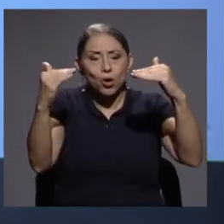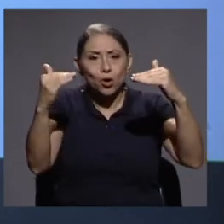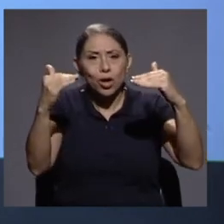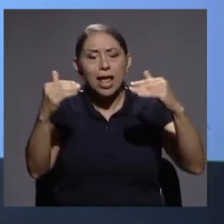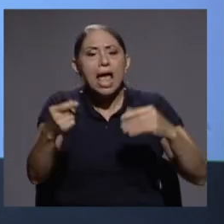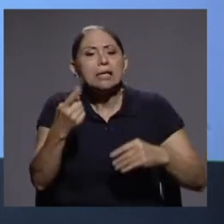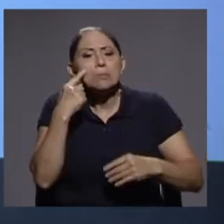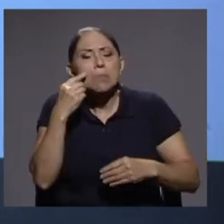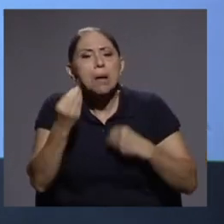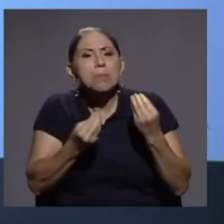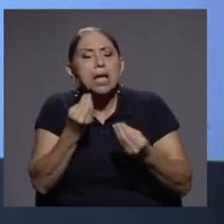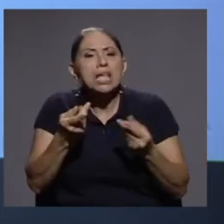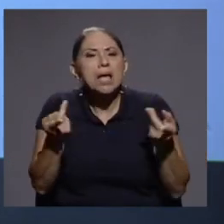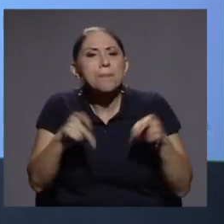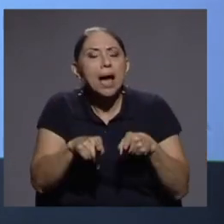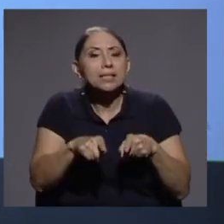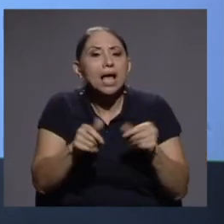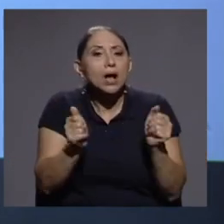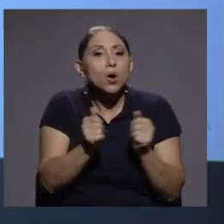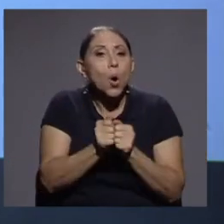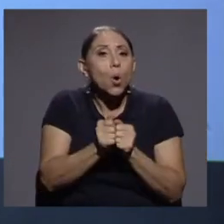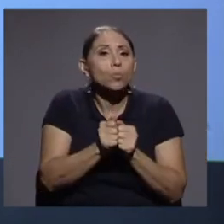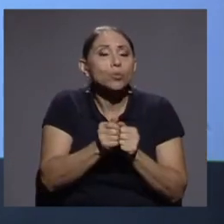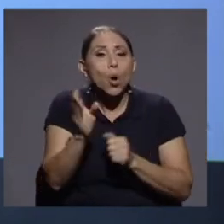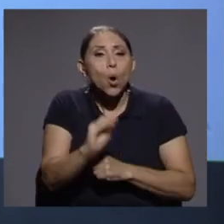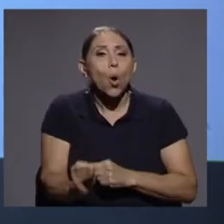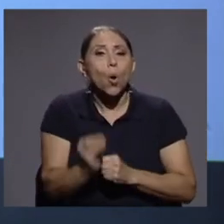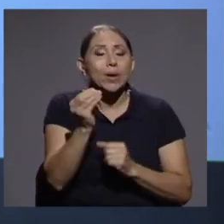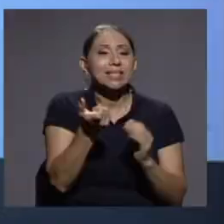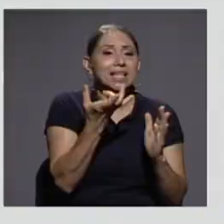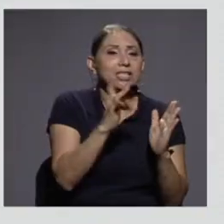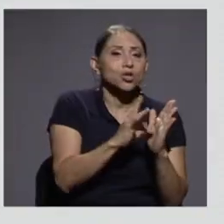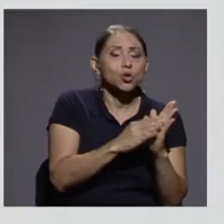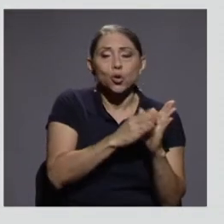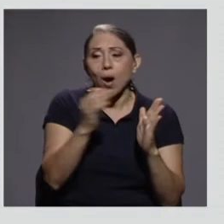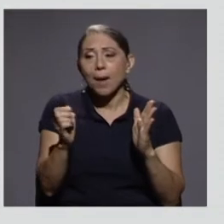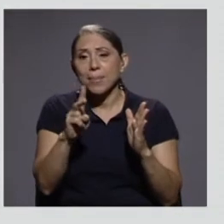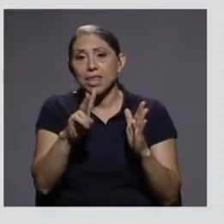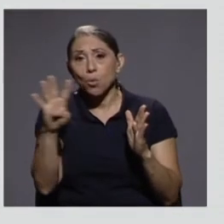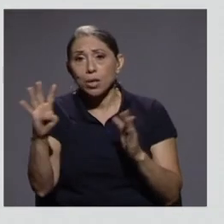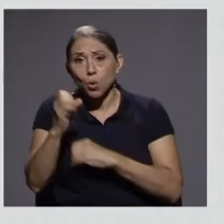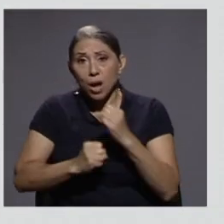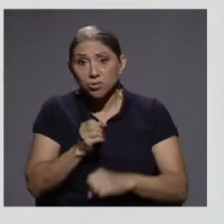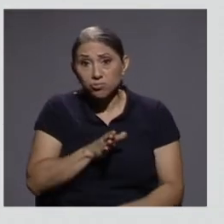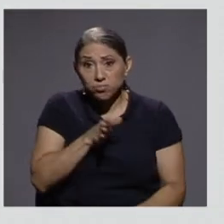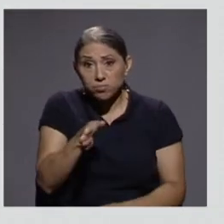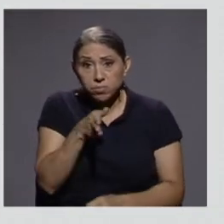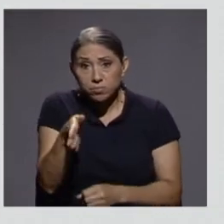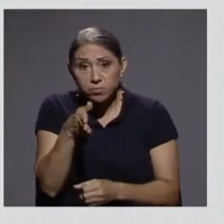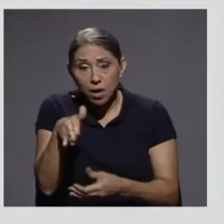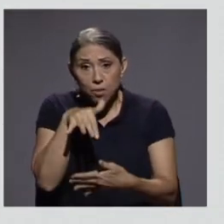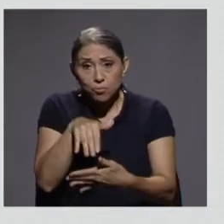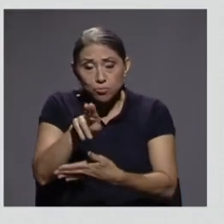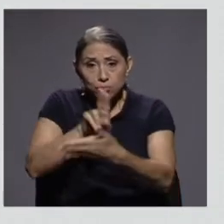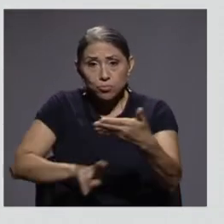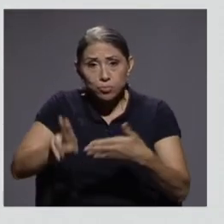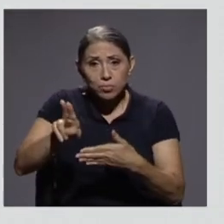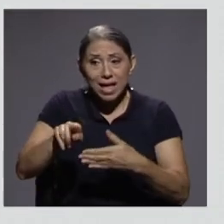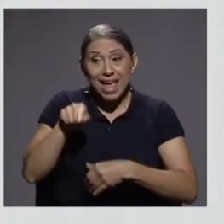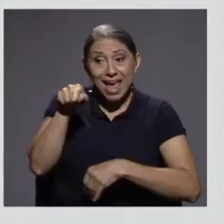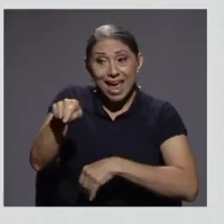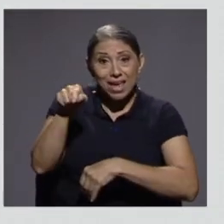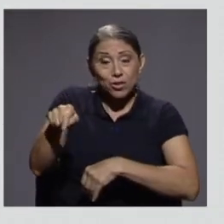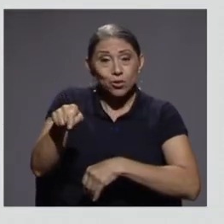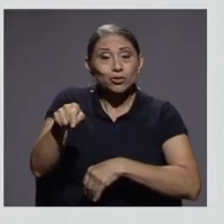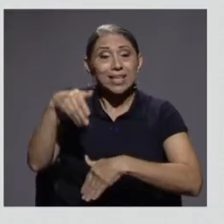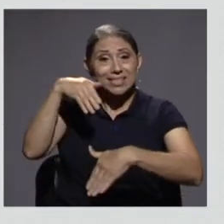pasa con la asistencia en la educación superior de jóvenes de 18 a 24 años, que digamos el periodo en el que estarían entrando a la educación superior